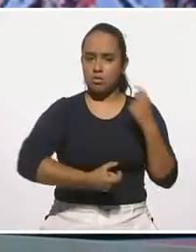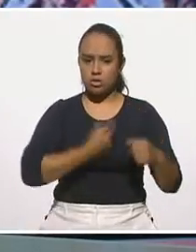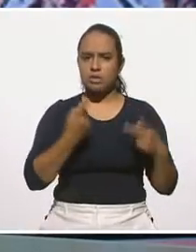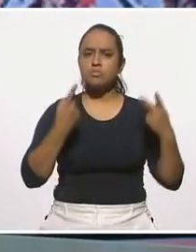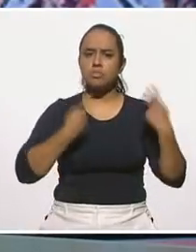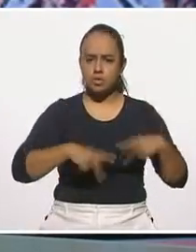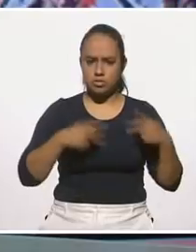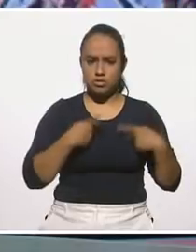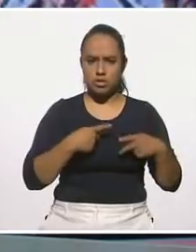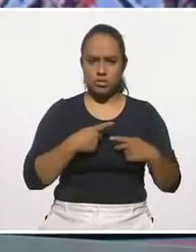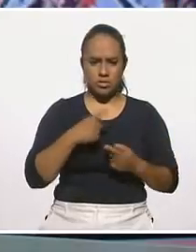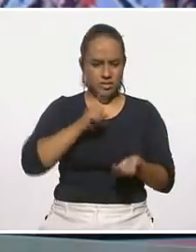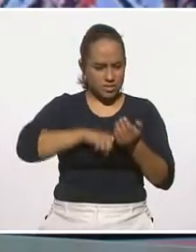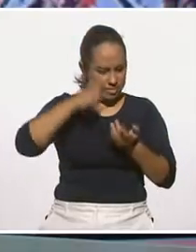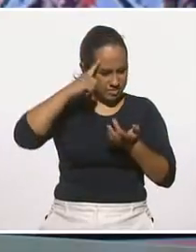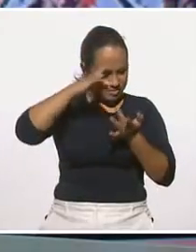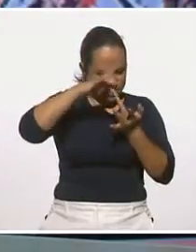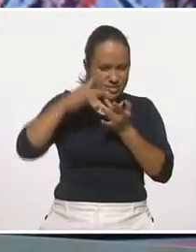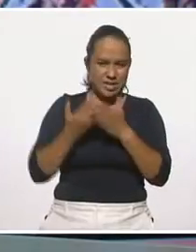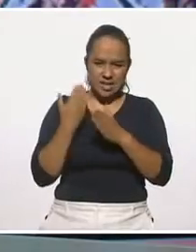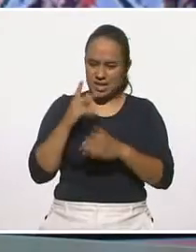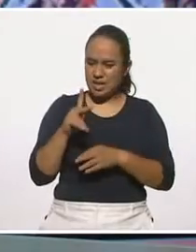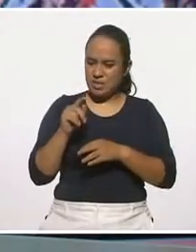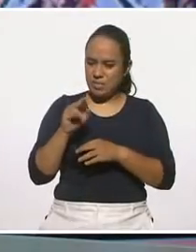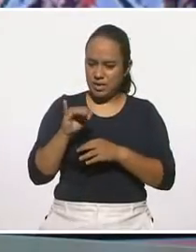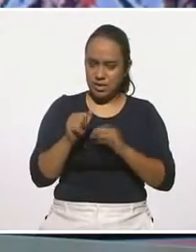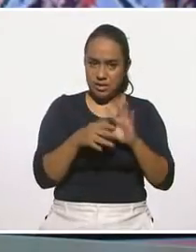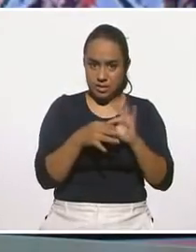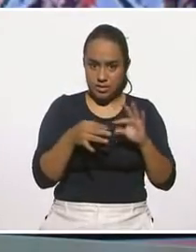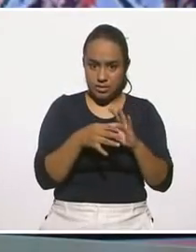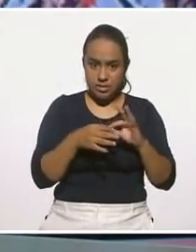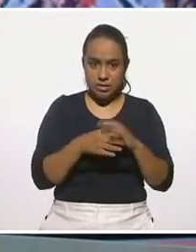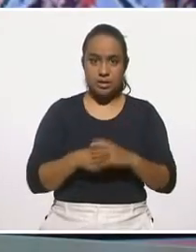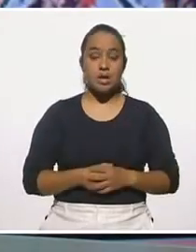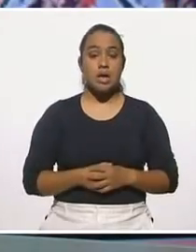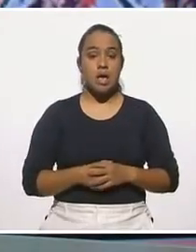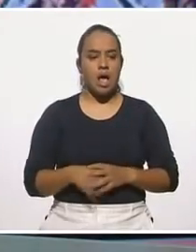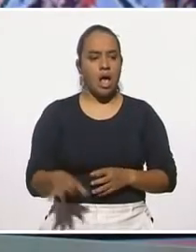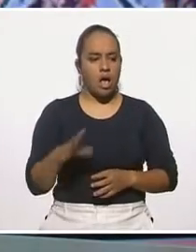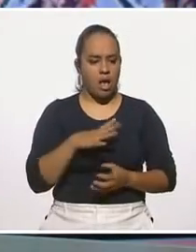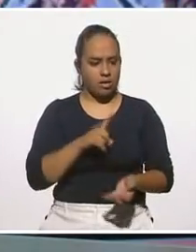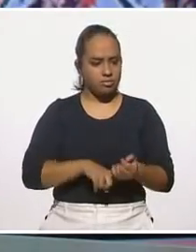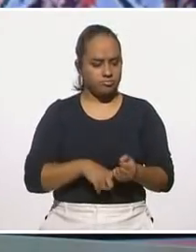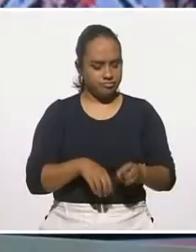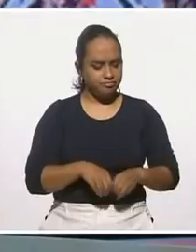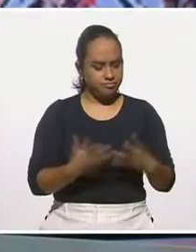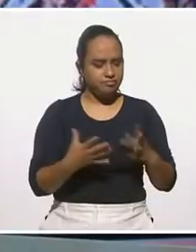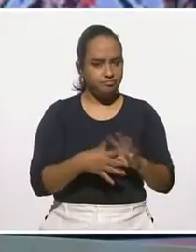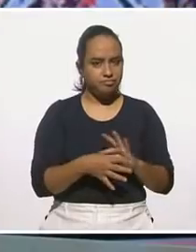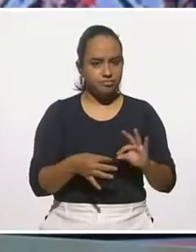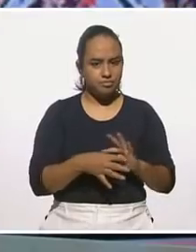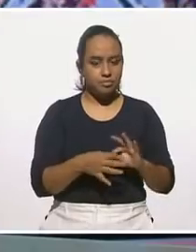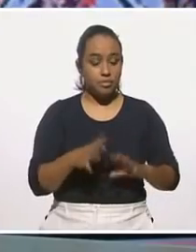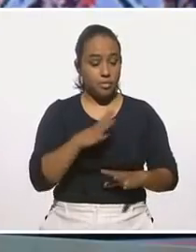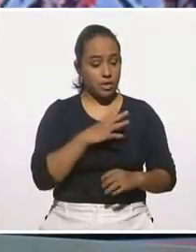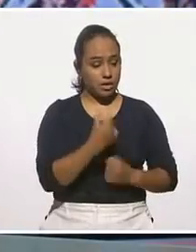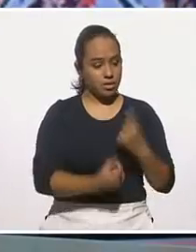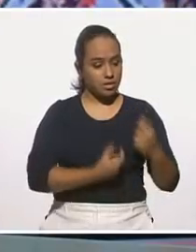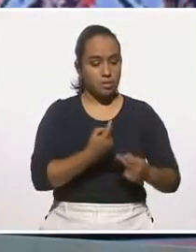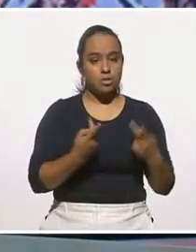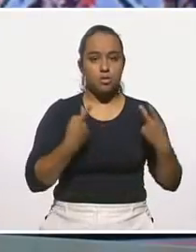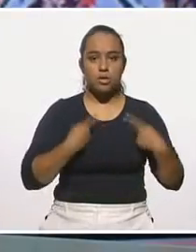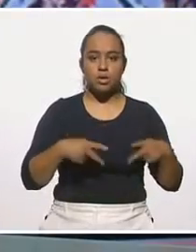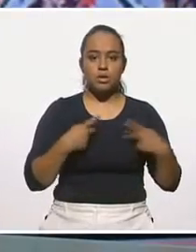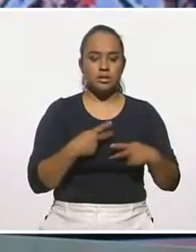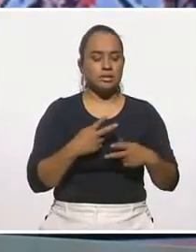tienen estos mecanismos neurobiológicos, como bien comentaba Patricia, que dejan muy en claro que hay personas que tienen